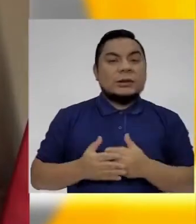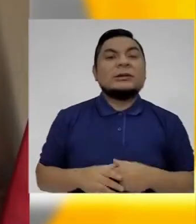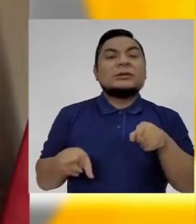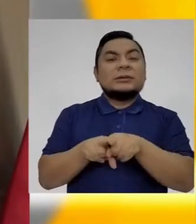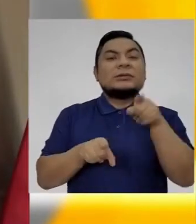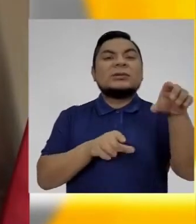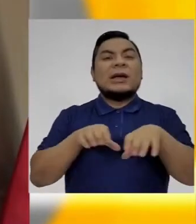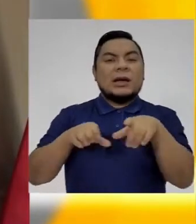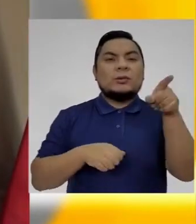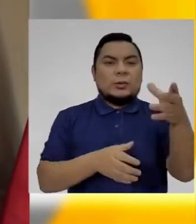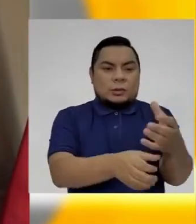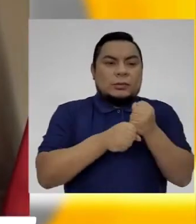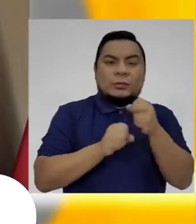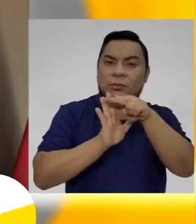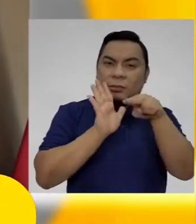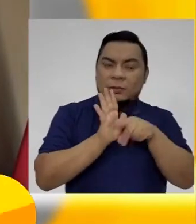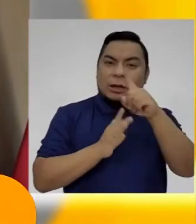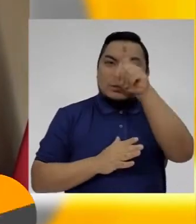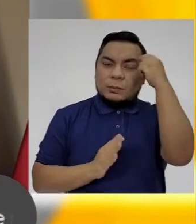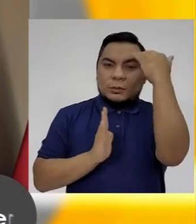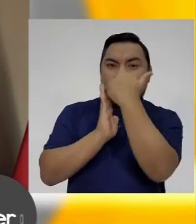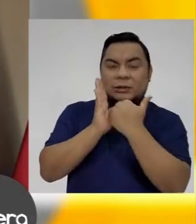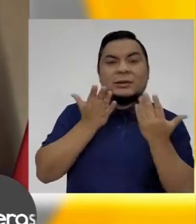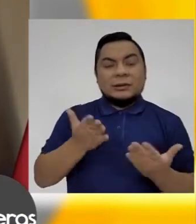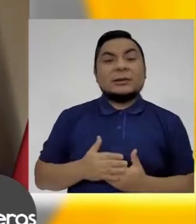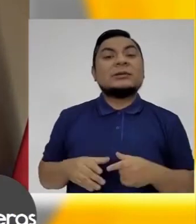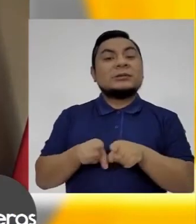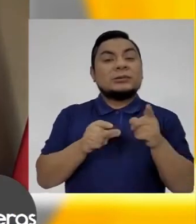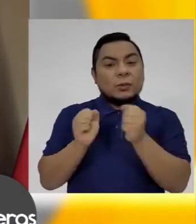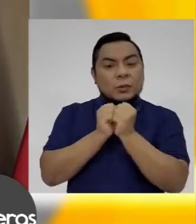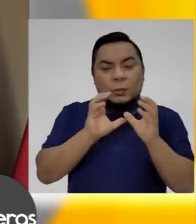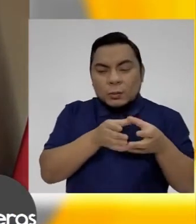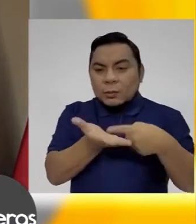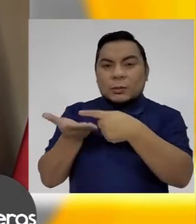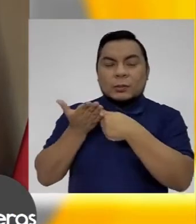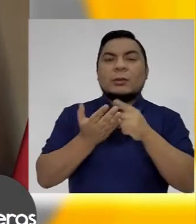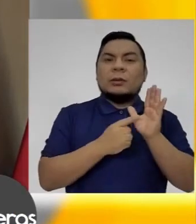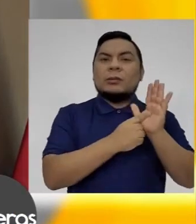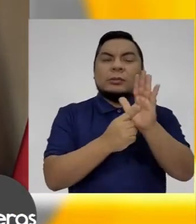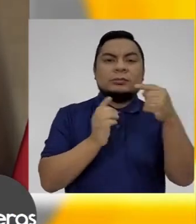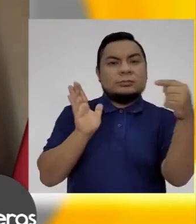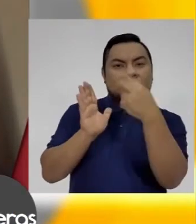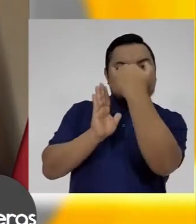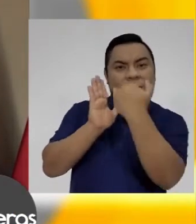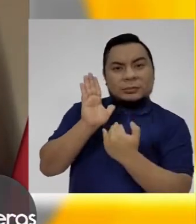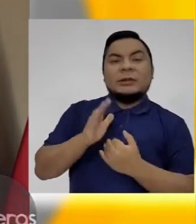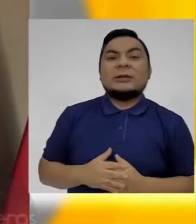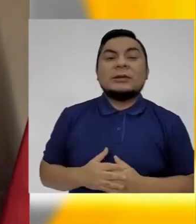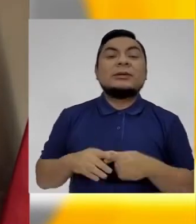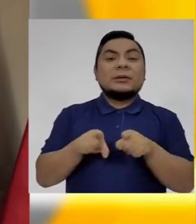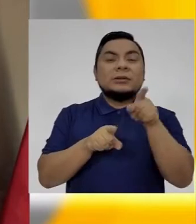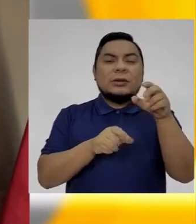Los ciudadanos tienen que hacerse dueños de estas normas, de estas políticas, y luego juntarse para defenderlas. ¿Y cómo las defienden?